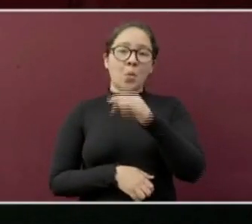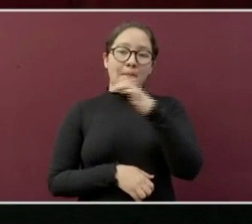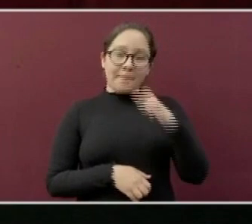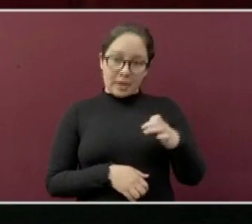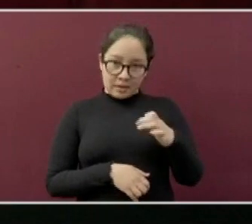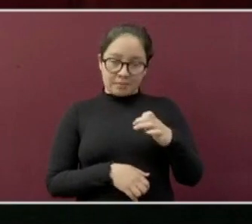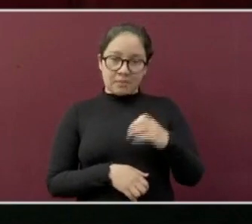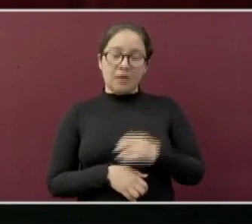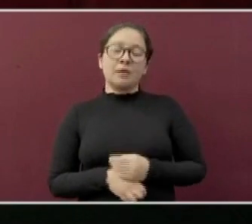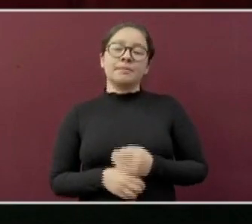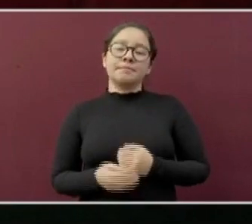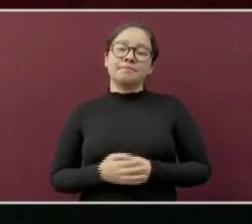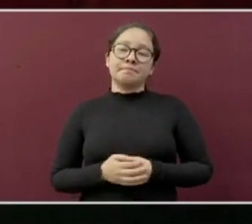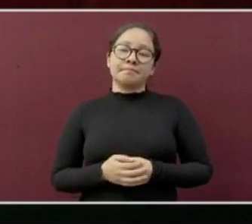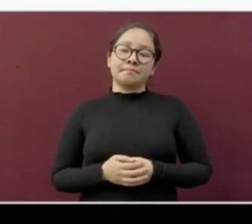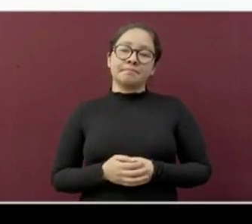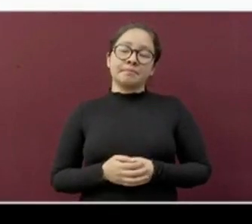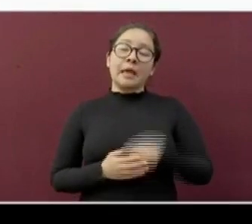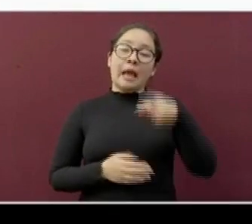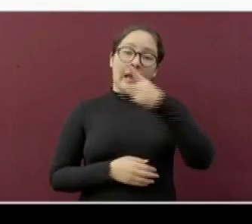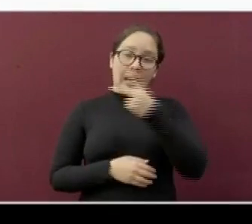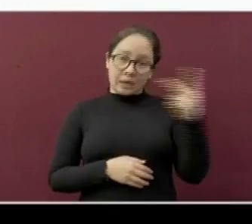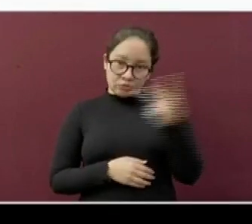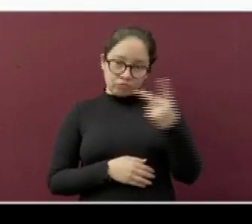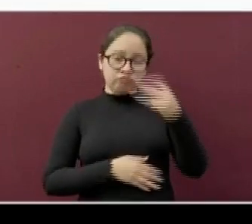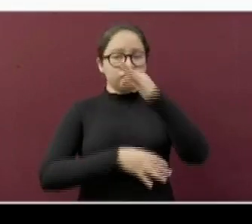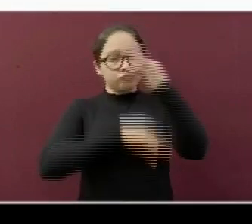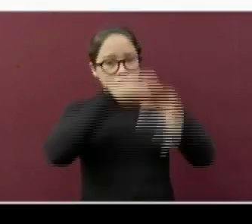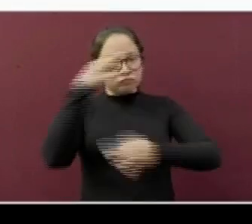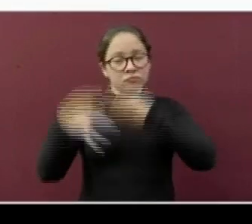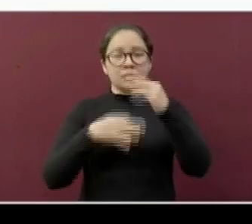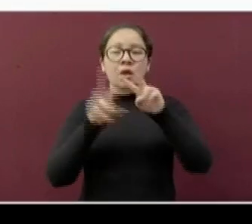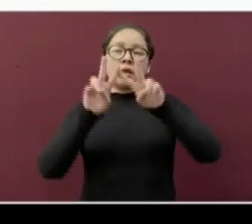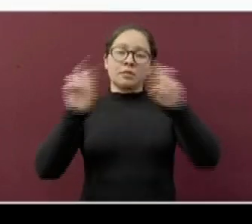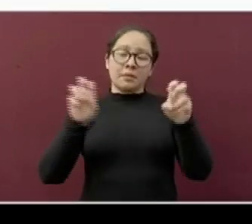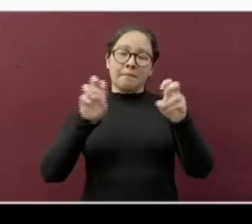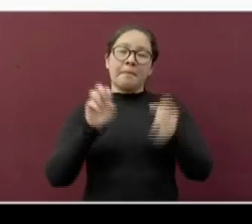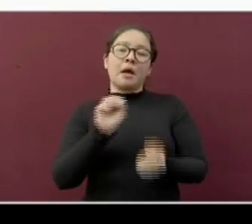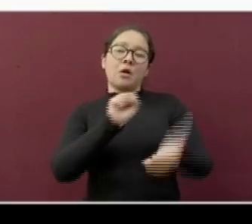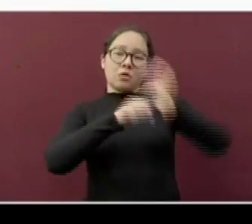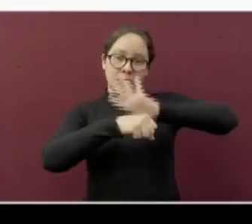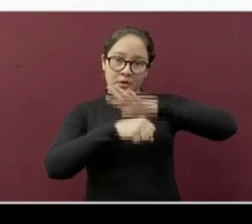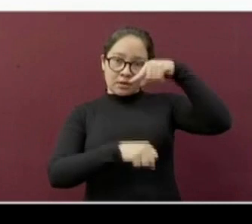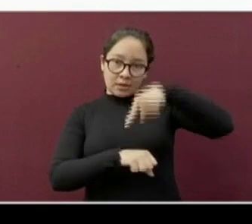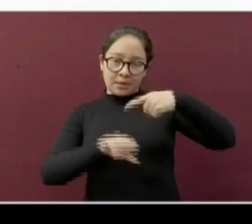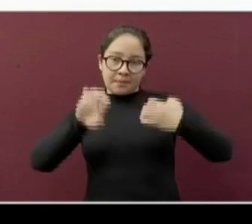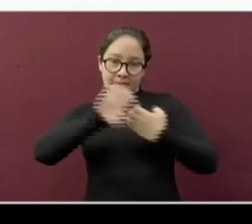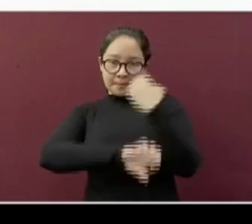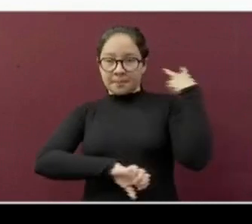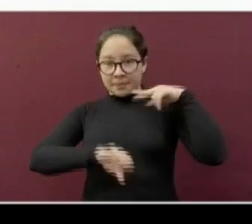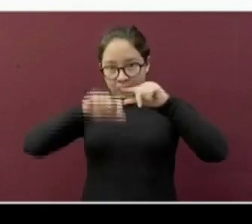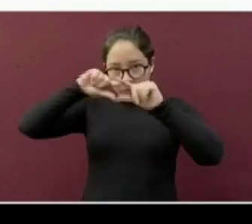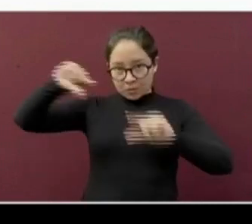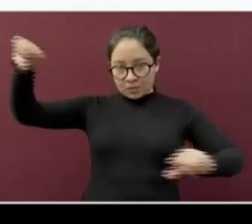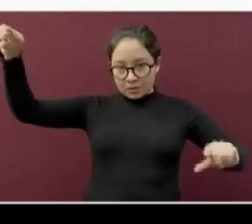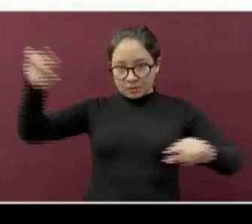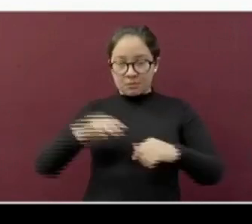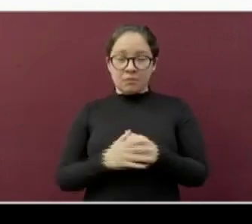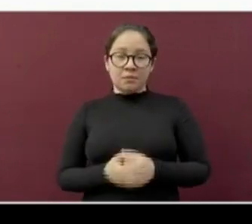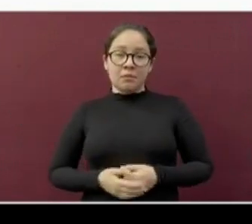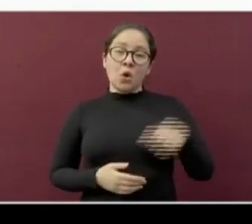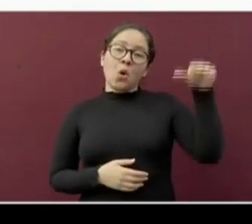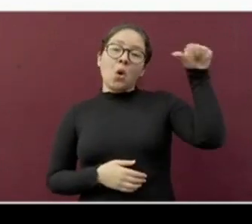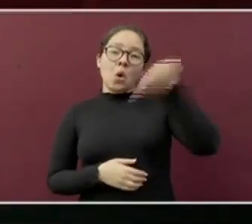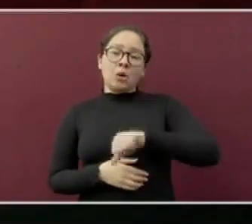Guadalupe Díaz del Castillo Flores, con quienes informaremos la actualización del coronavirus en nuestra entidad. En